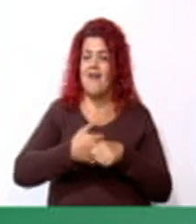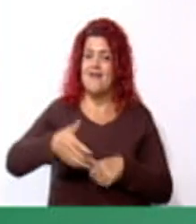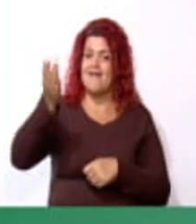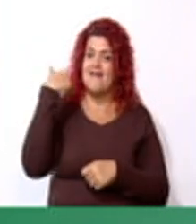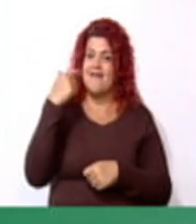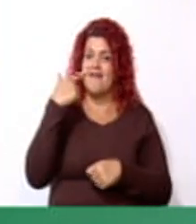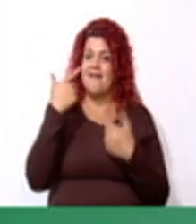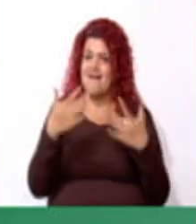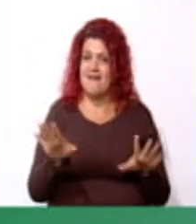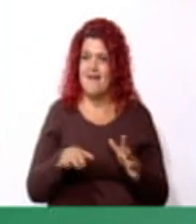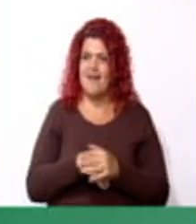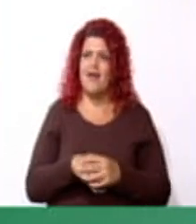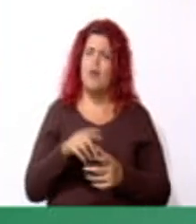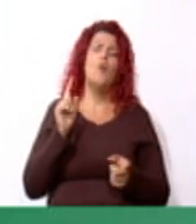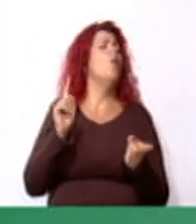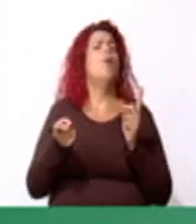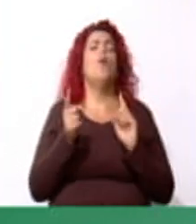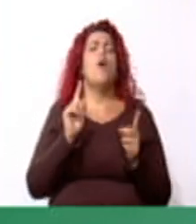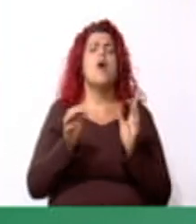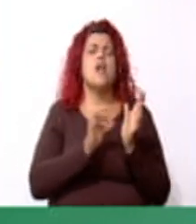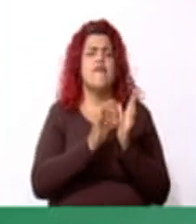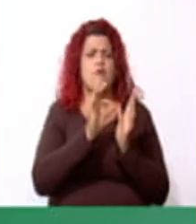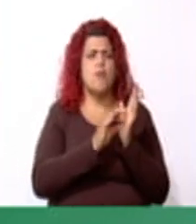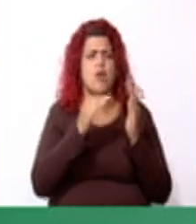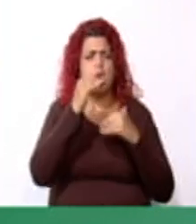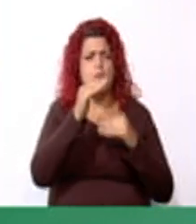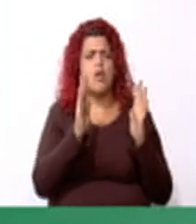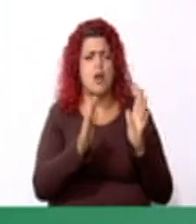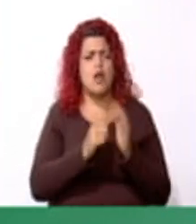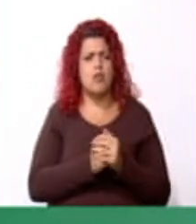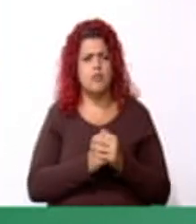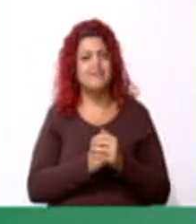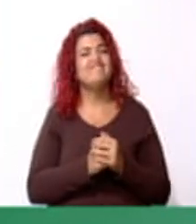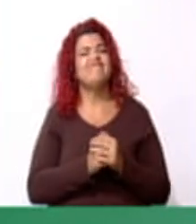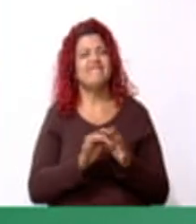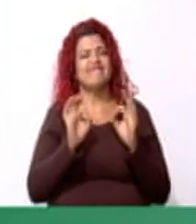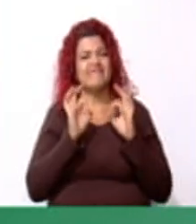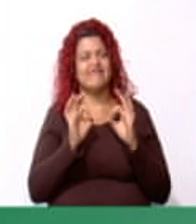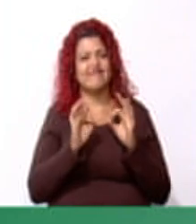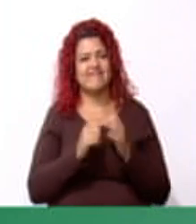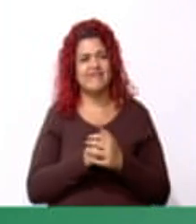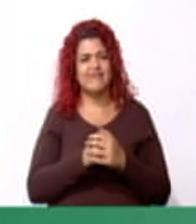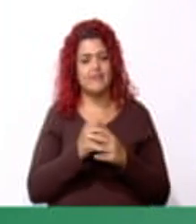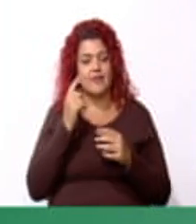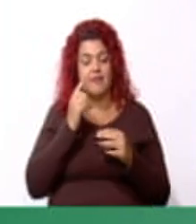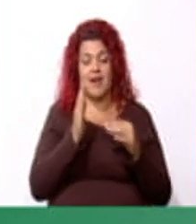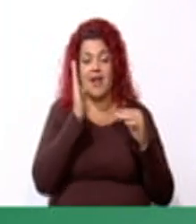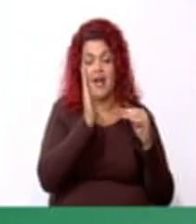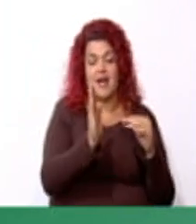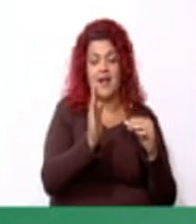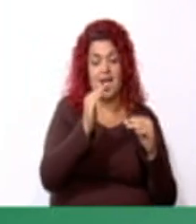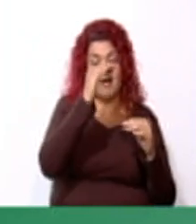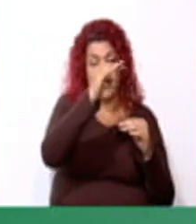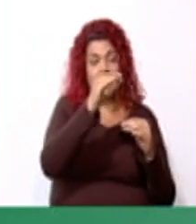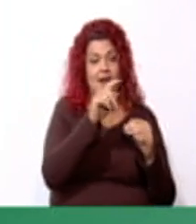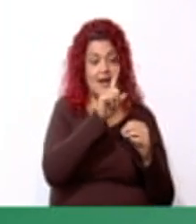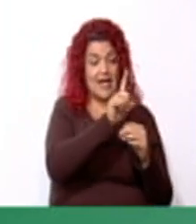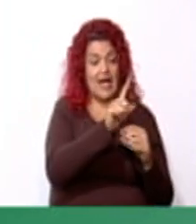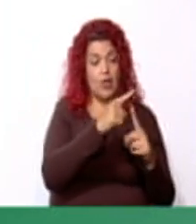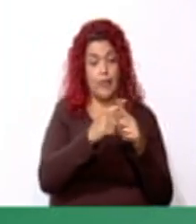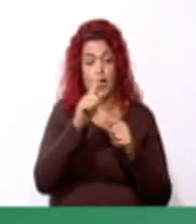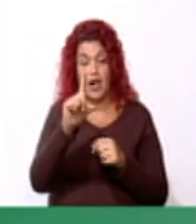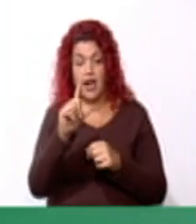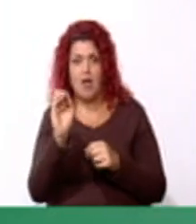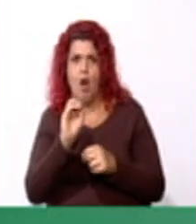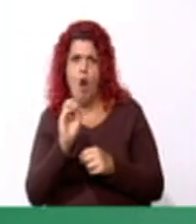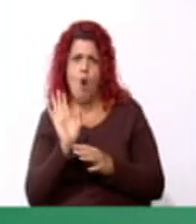¿Cuál era la fórmula del cuadrado? Muy bien. Lado por lado o L a la